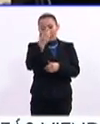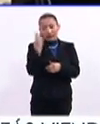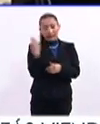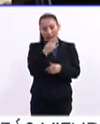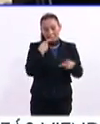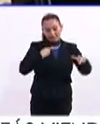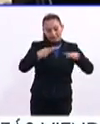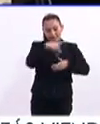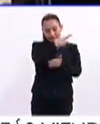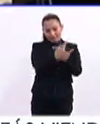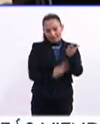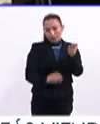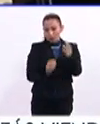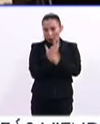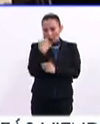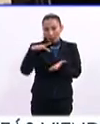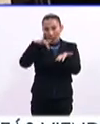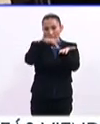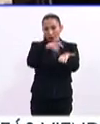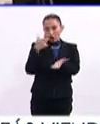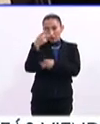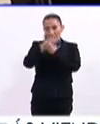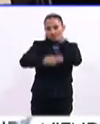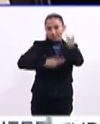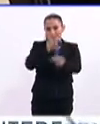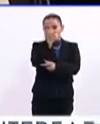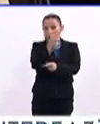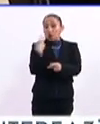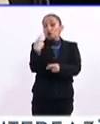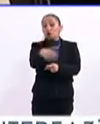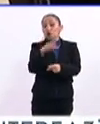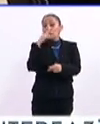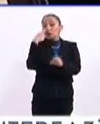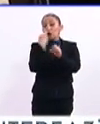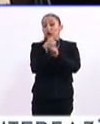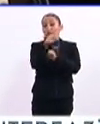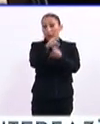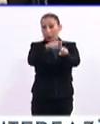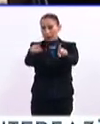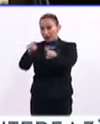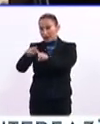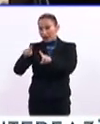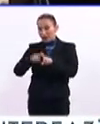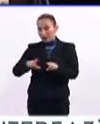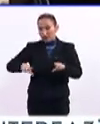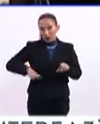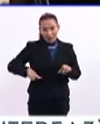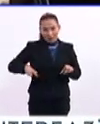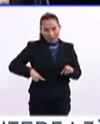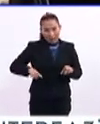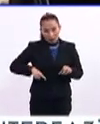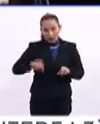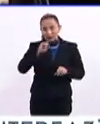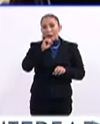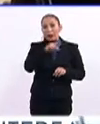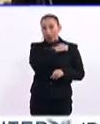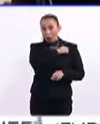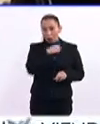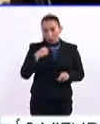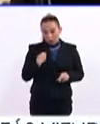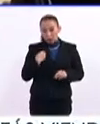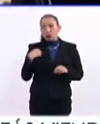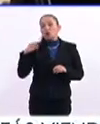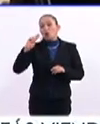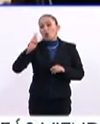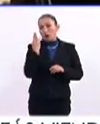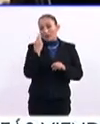política renovada de financiamiento con la corresponsabilidad de los distintos órdenes de gobierno y el compromiso de